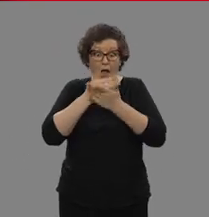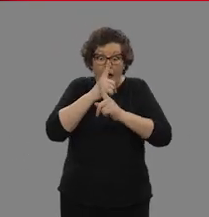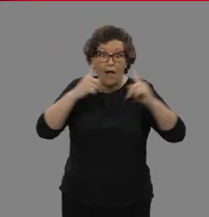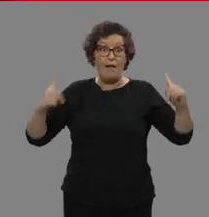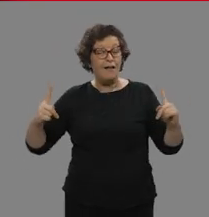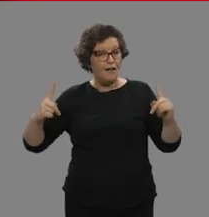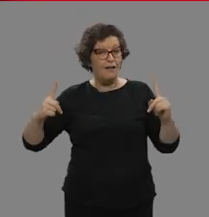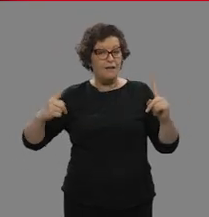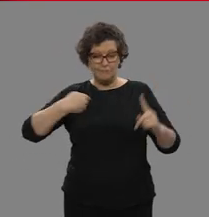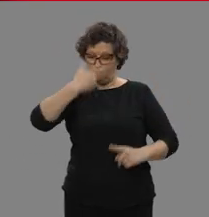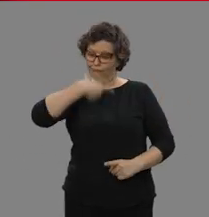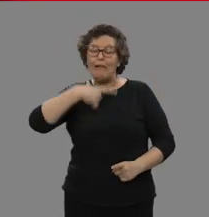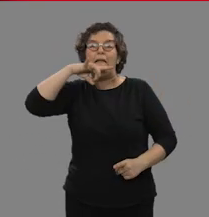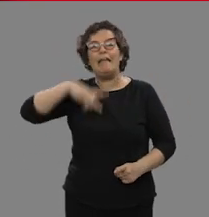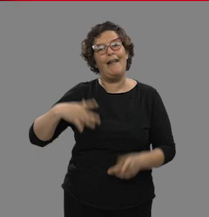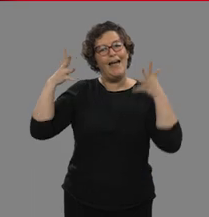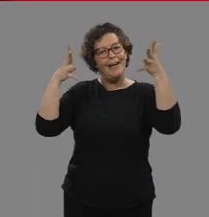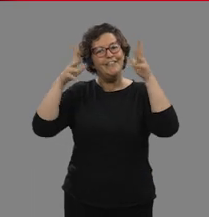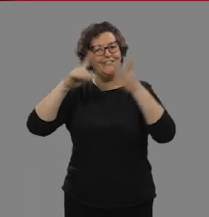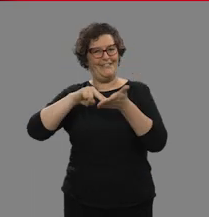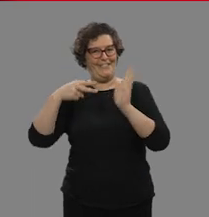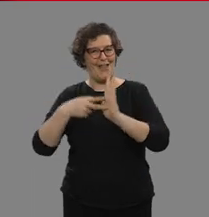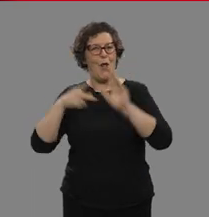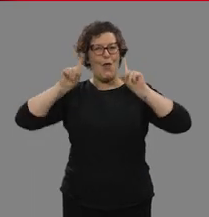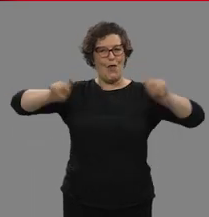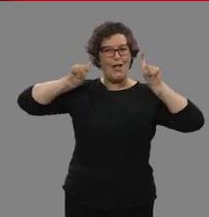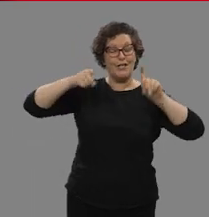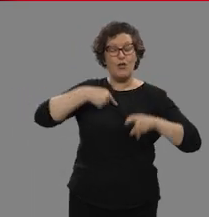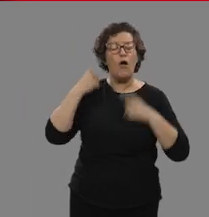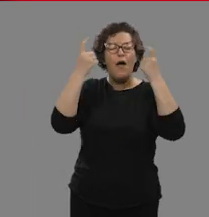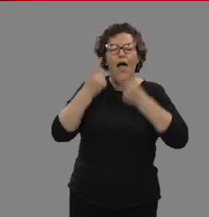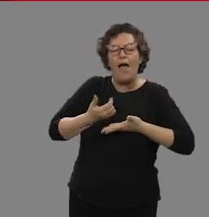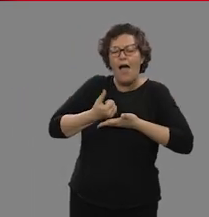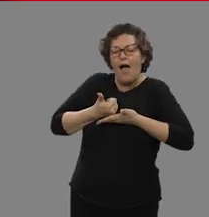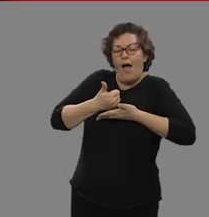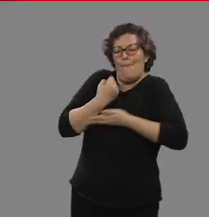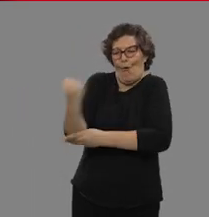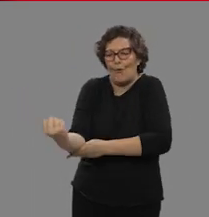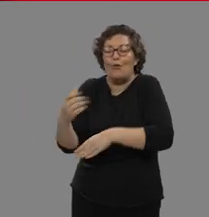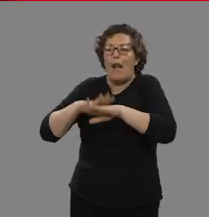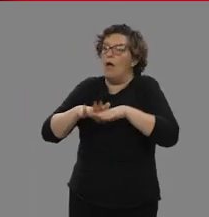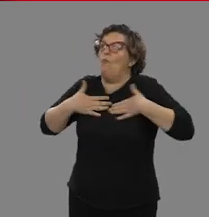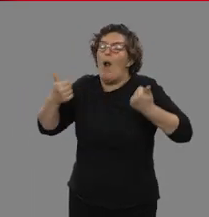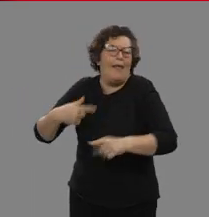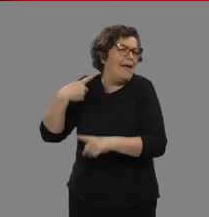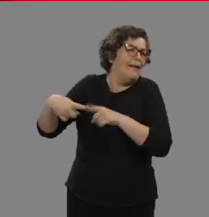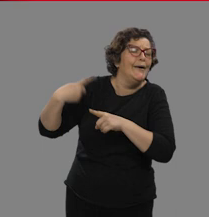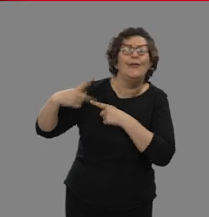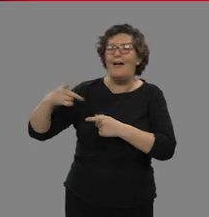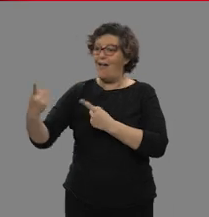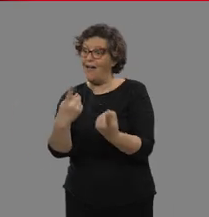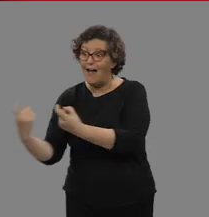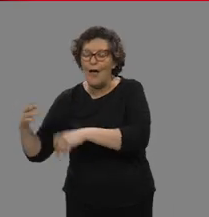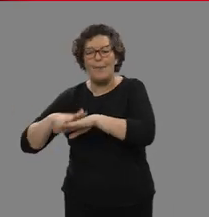este curso académico seré tu asesor técnico docente y trataré de ayudarte en todo aquello que necesites durante el